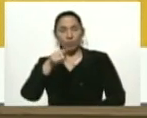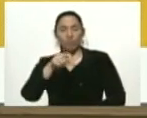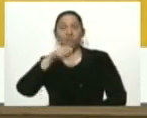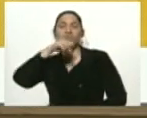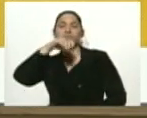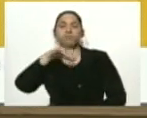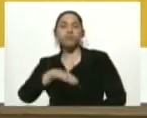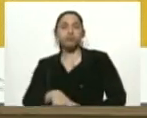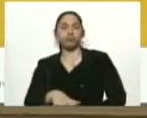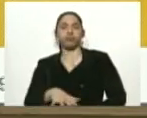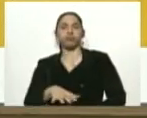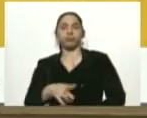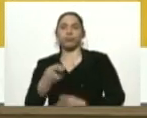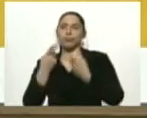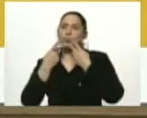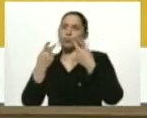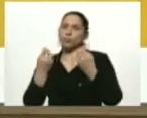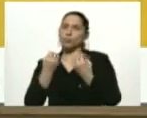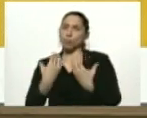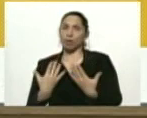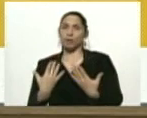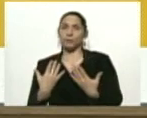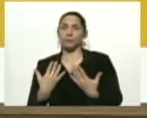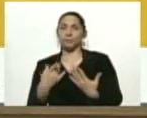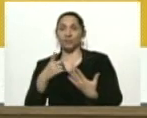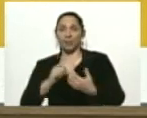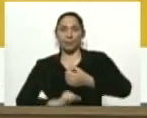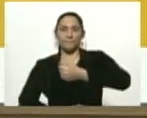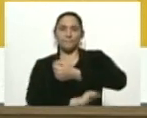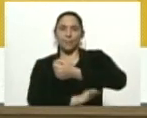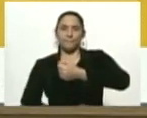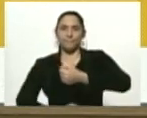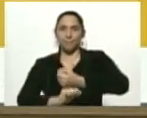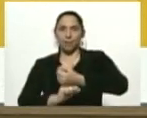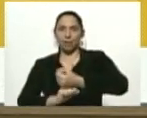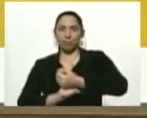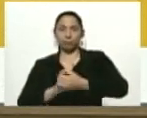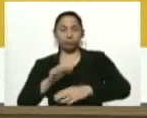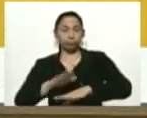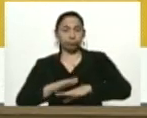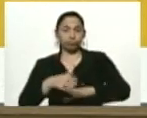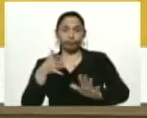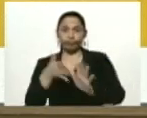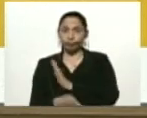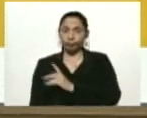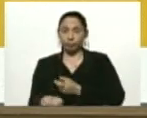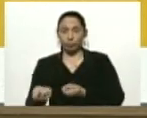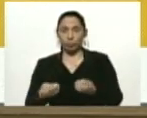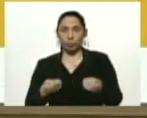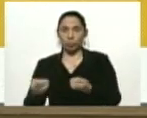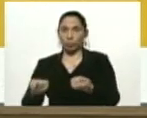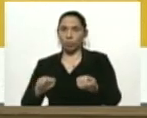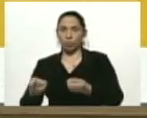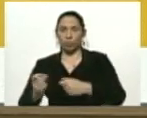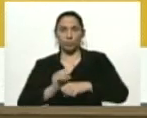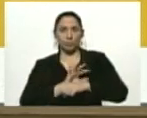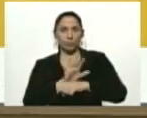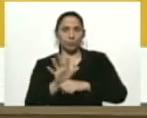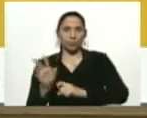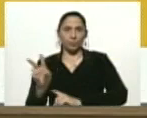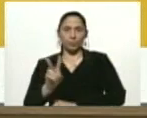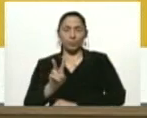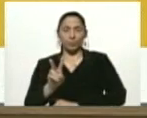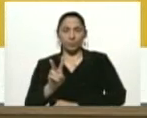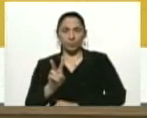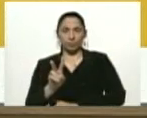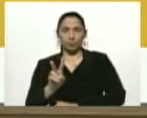alocución. Bueno, uno de los basamentos, de los ejes fundamentales del control del COVID-19 en Venezuela es